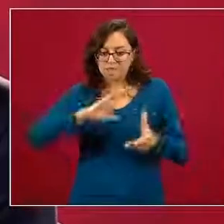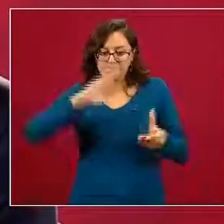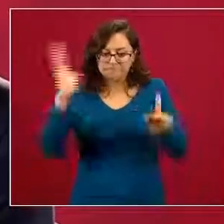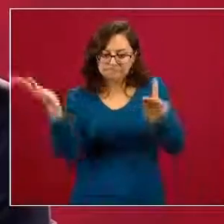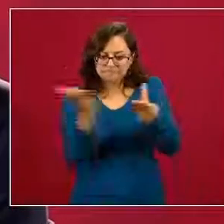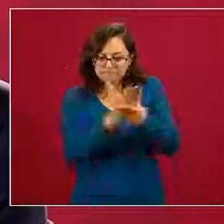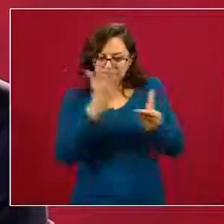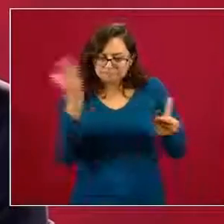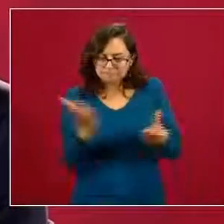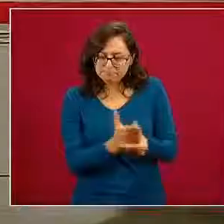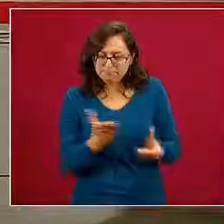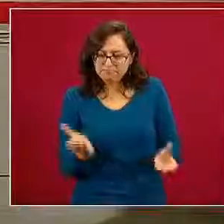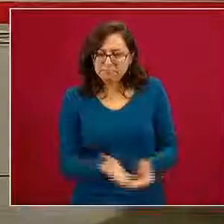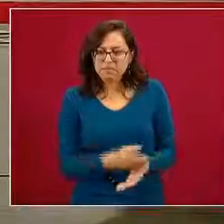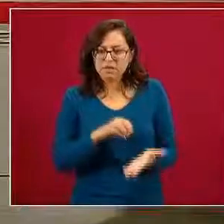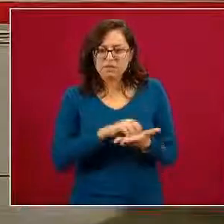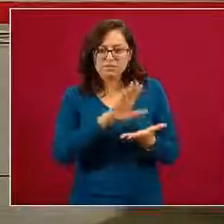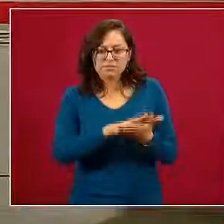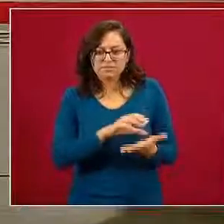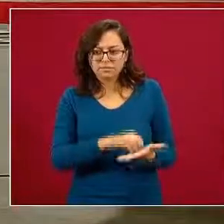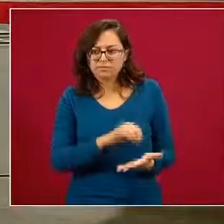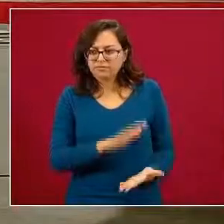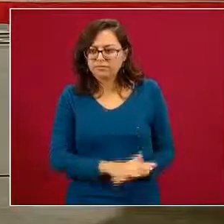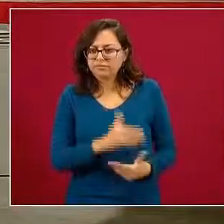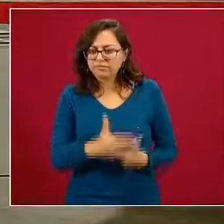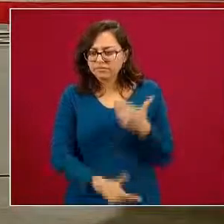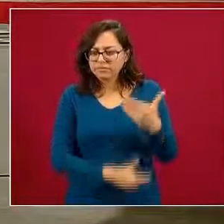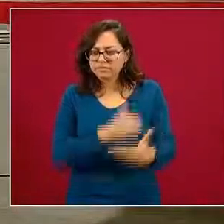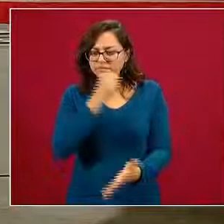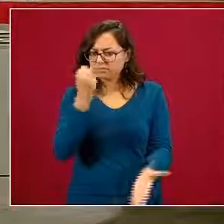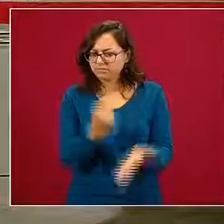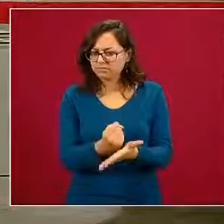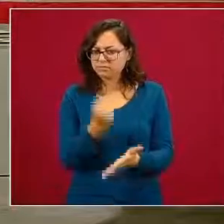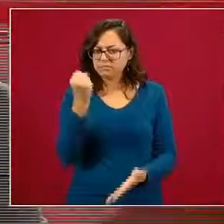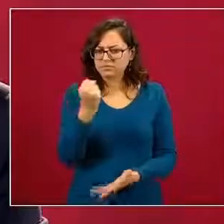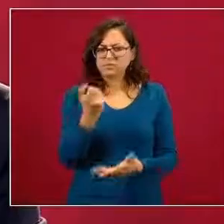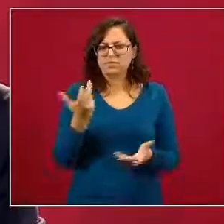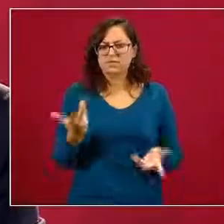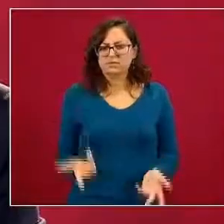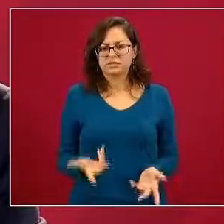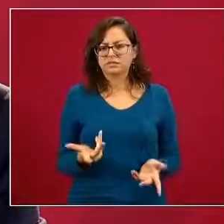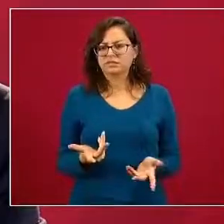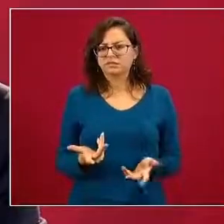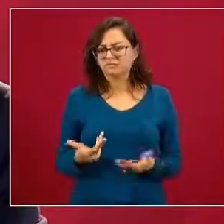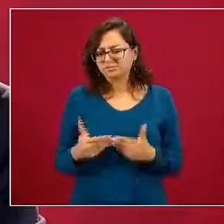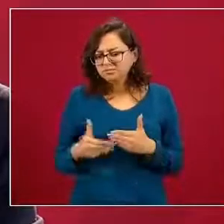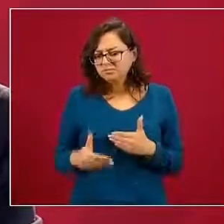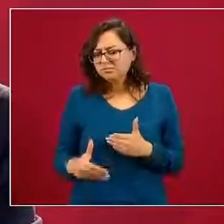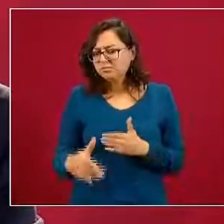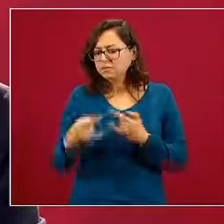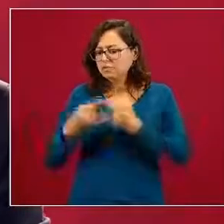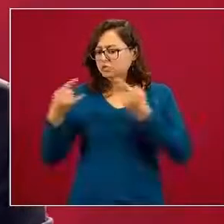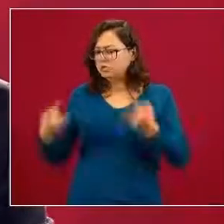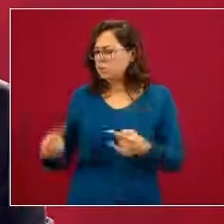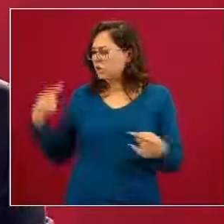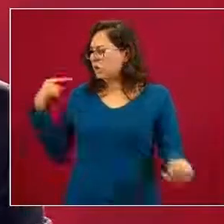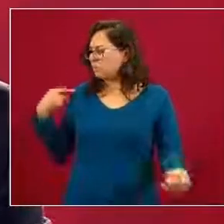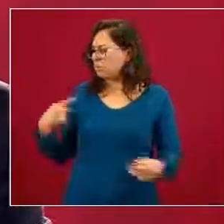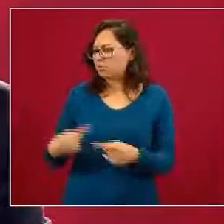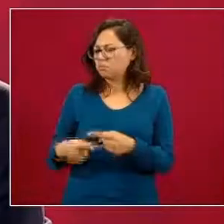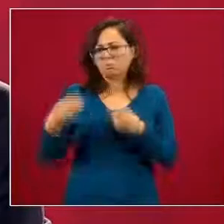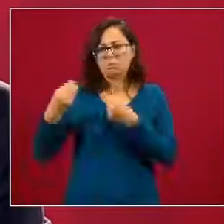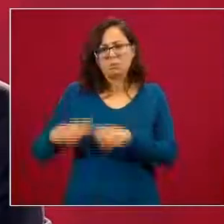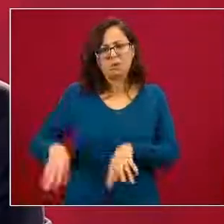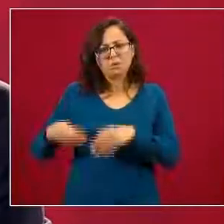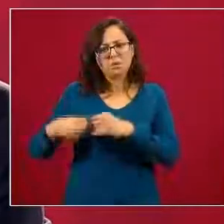evaluación de expedientes de registro de procesamiento de autorización hay muy pobre trazabilidad y se conoce por distintas